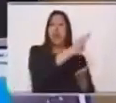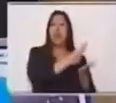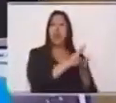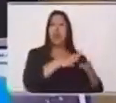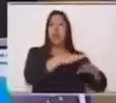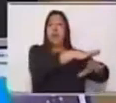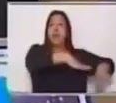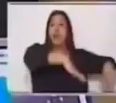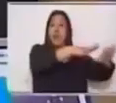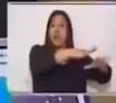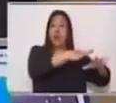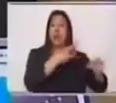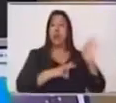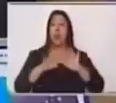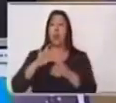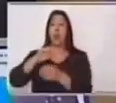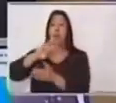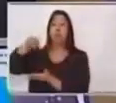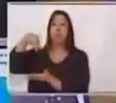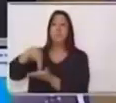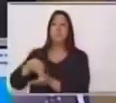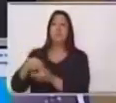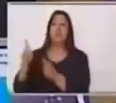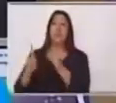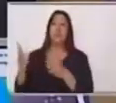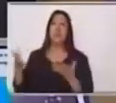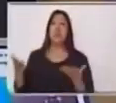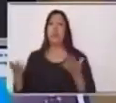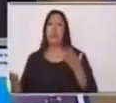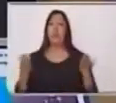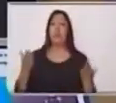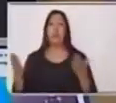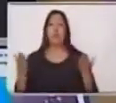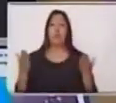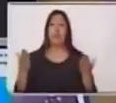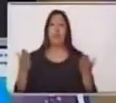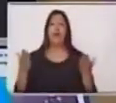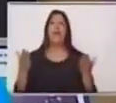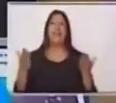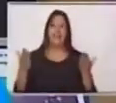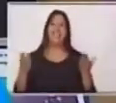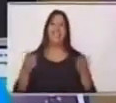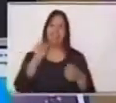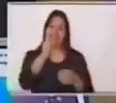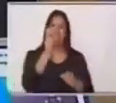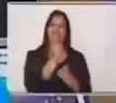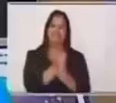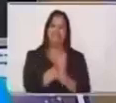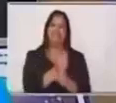literatura nacional? Muy bien, ¿pertenece a la literatura regional?